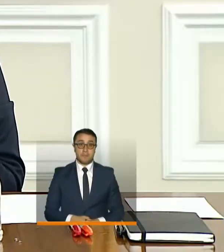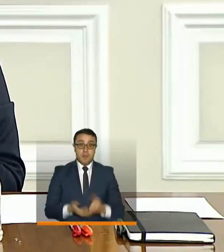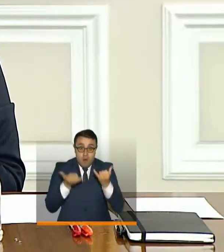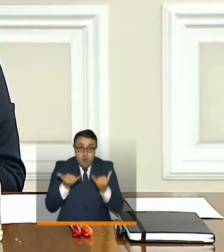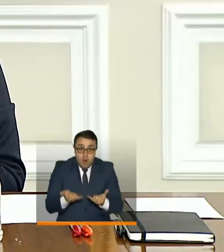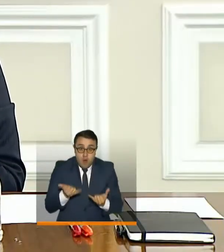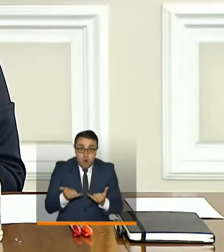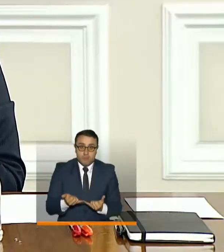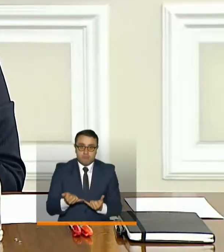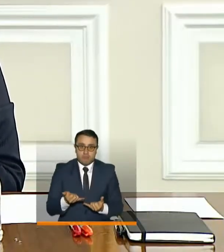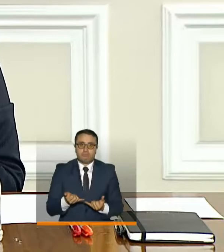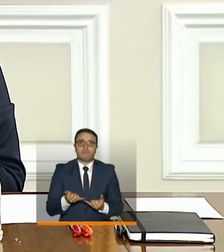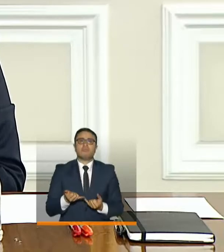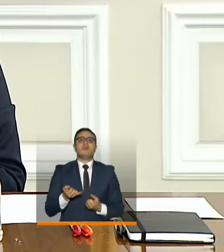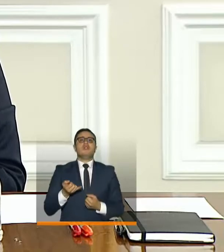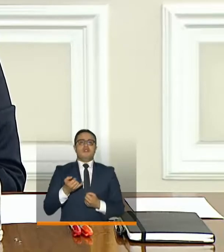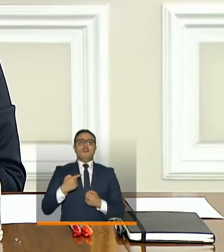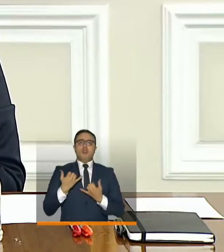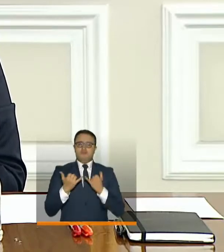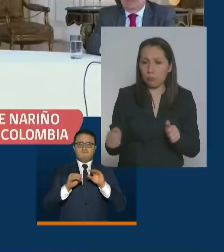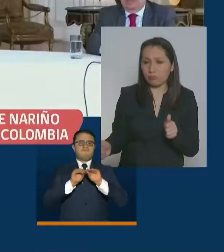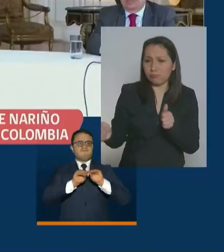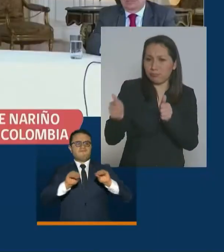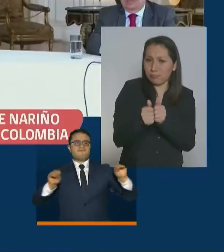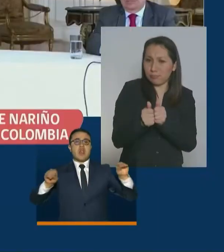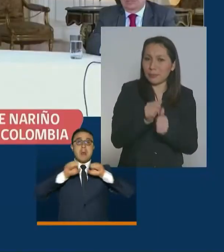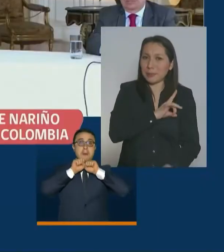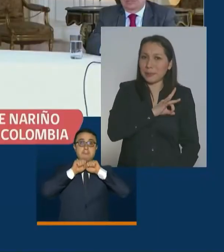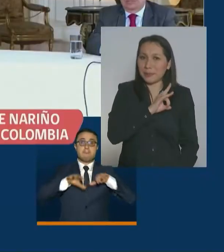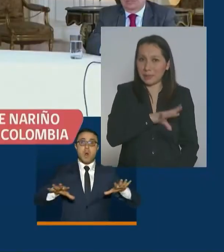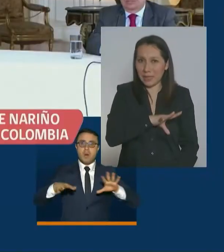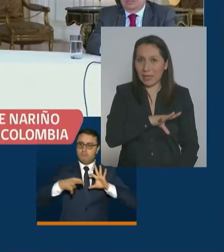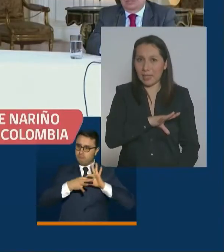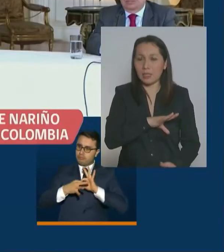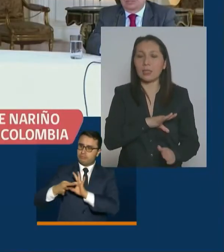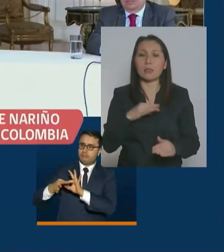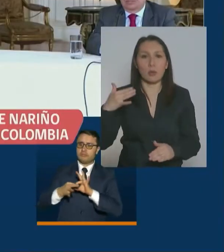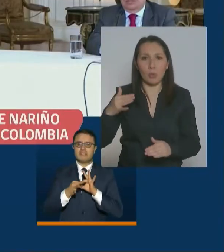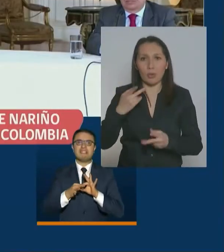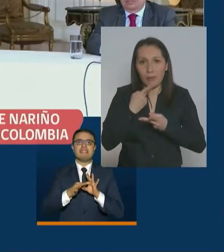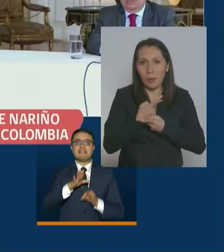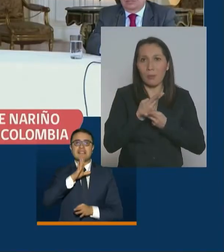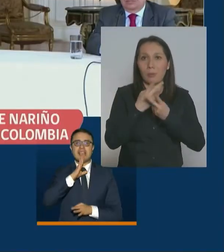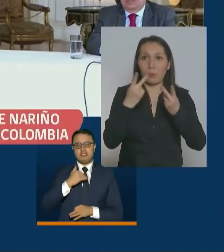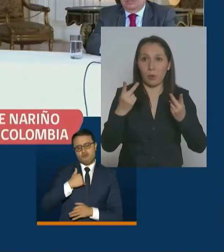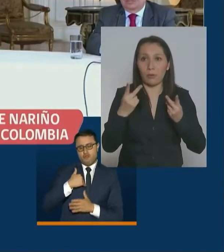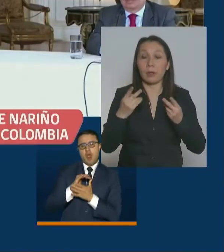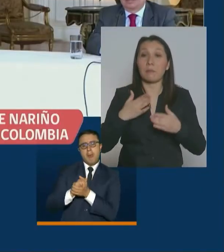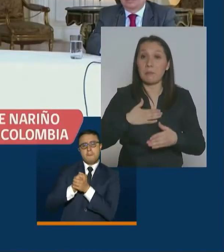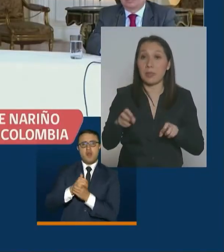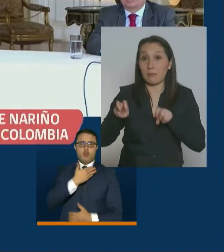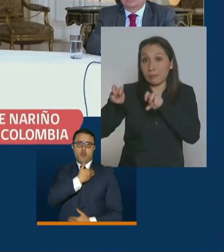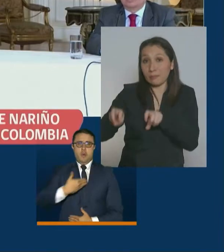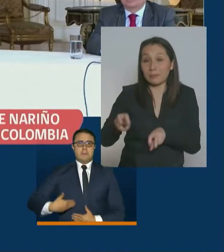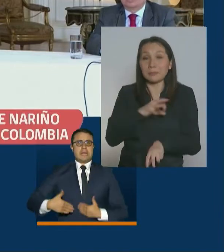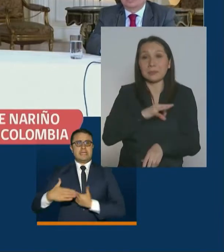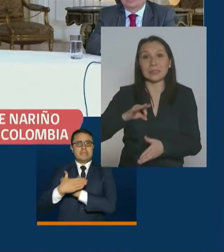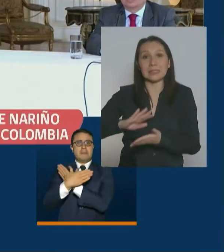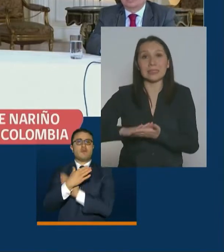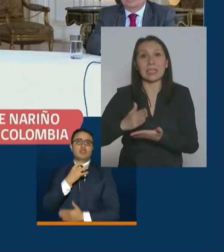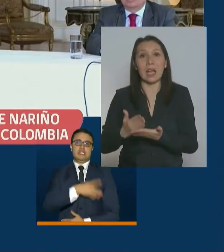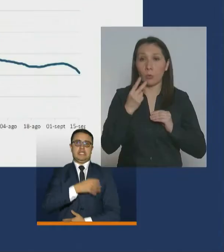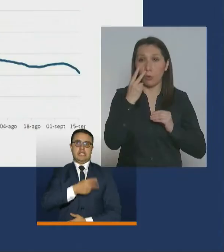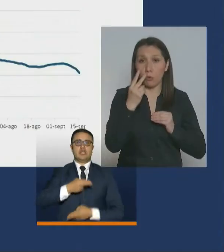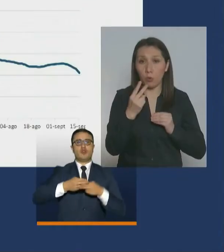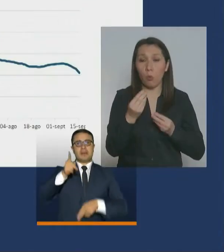hoy hicimos una declaración pública conjunta con el querido amigo presidente de la República de Chile,